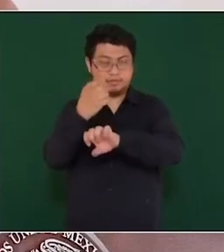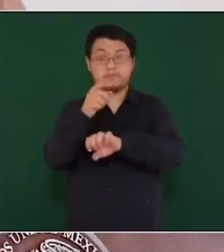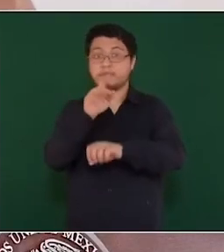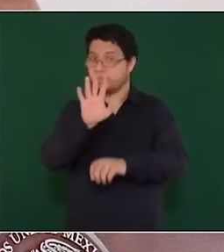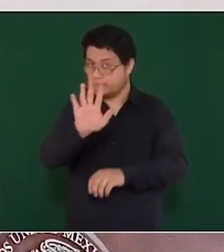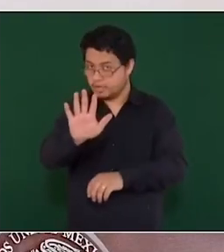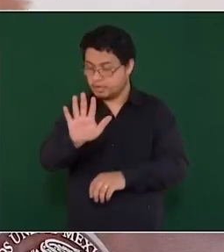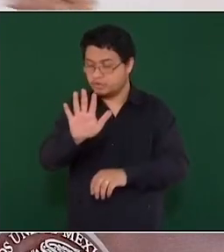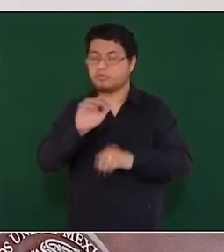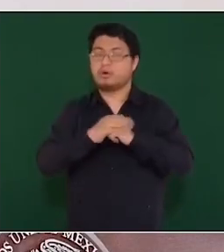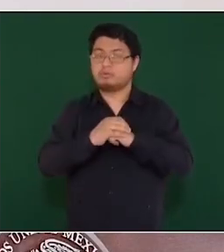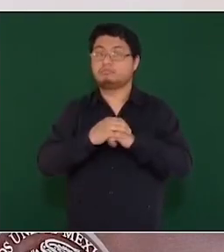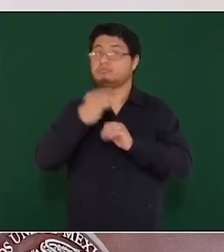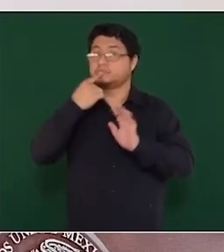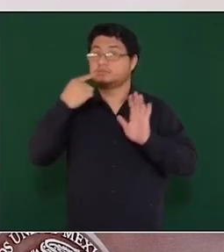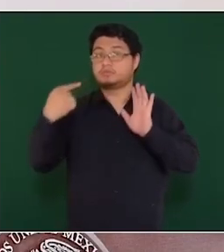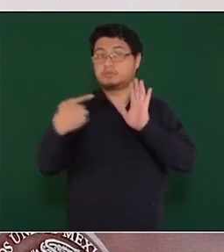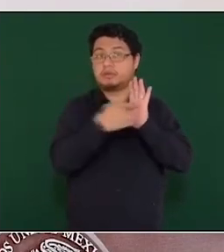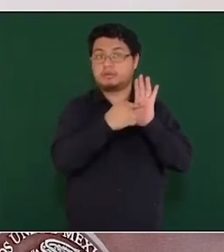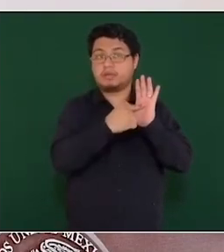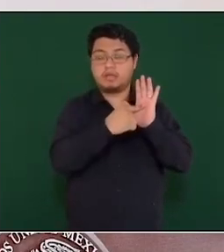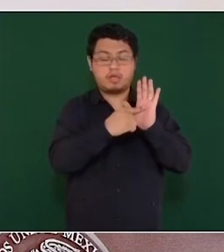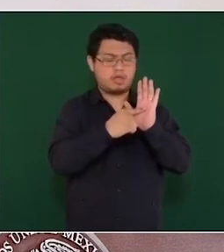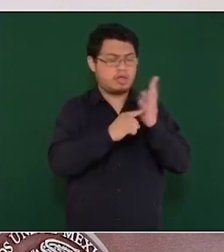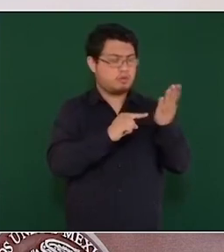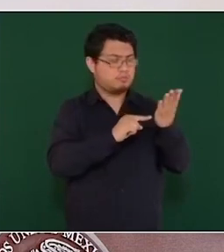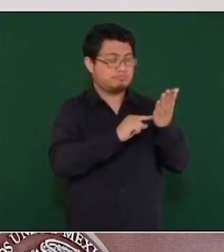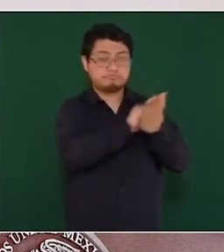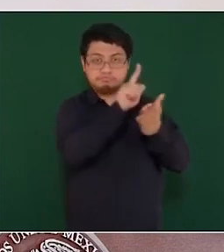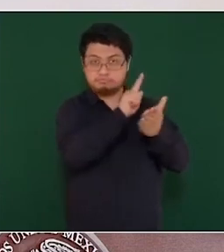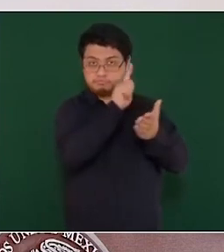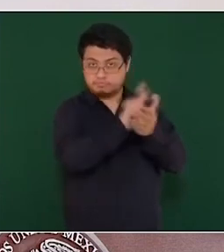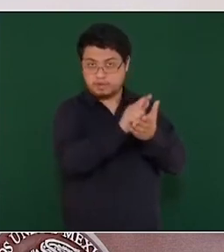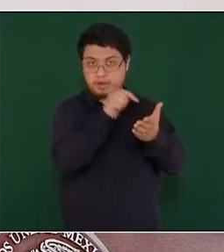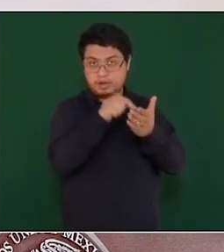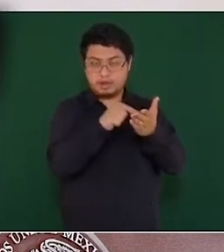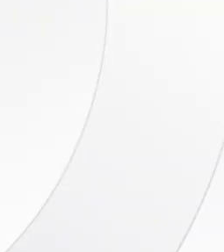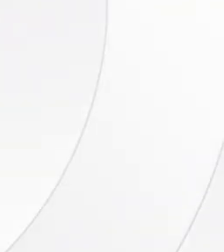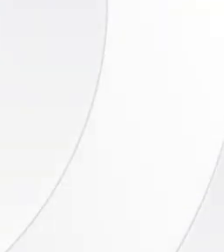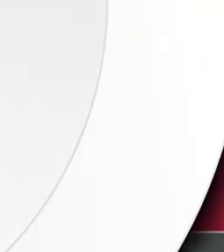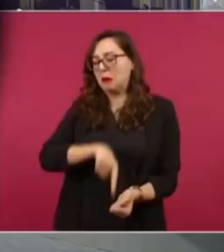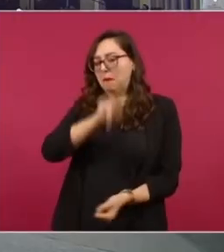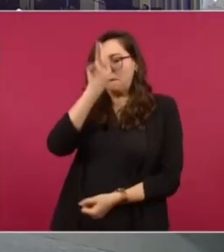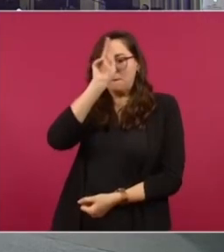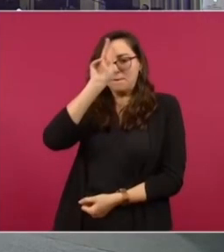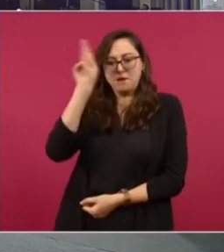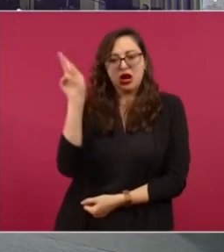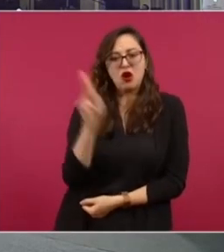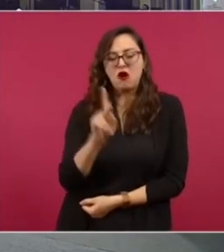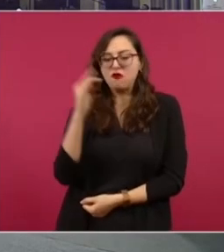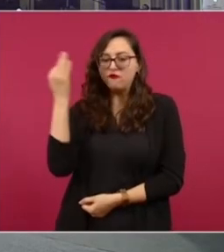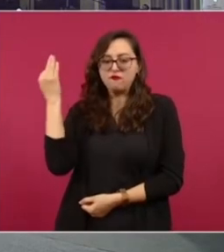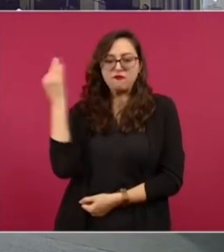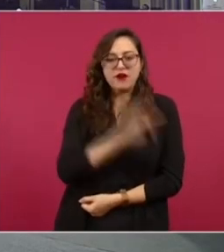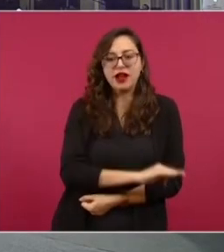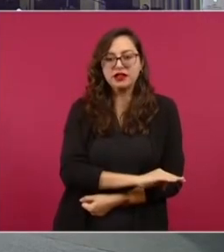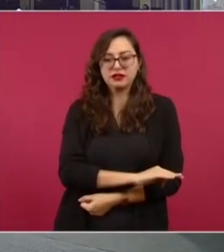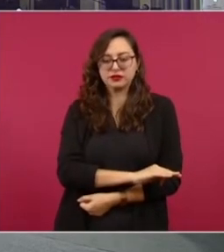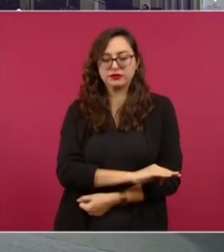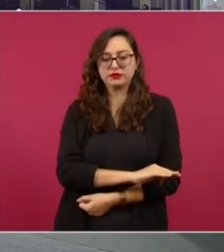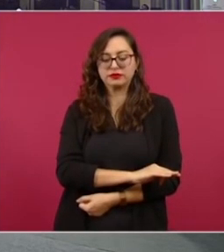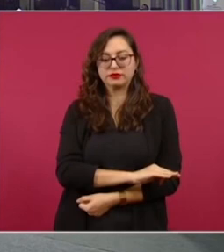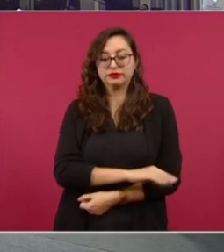le digo lo que señale el código fiscal de la federación en el caso de